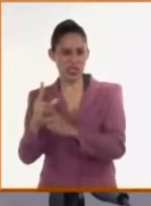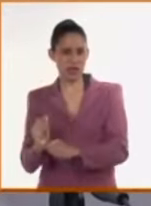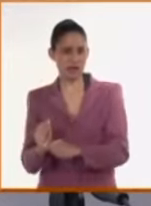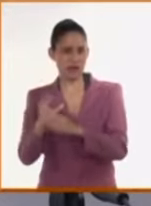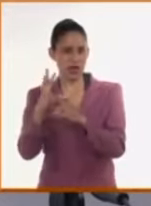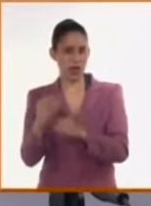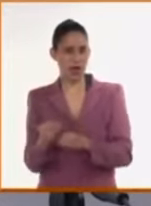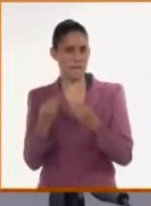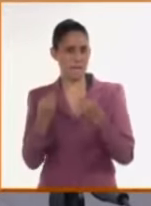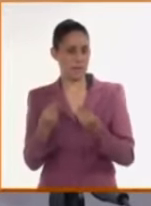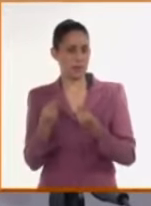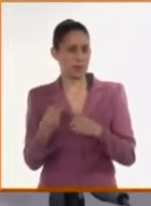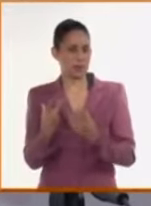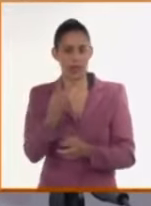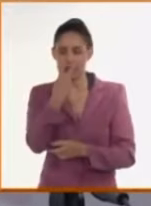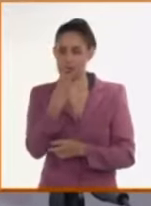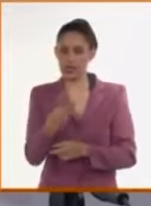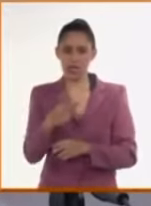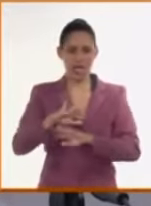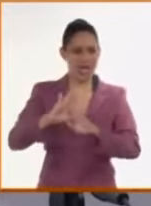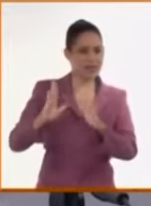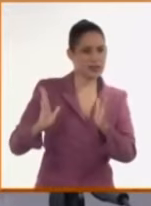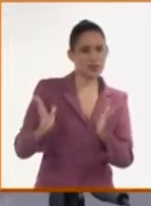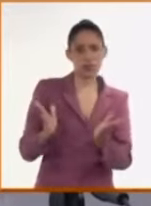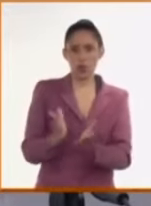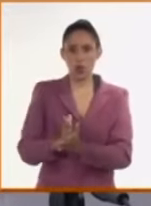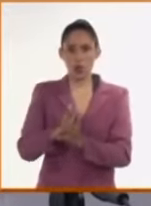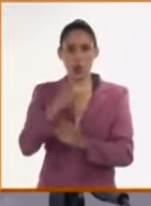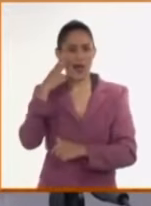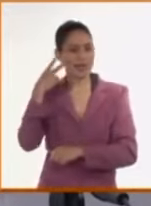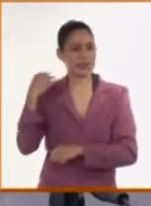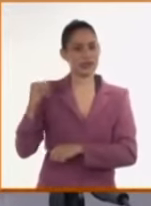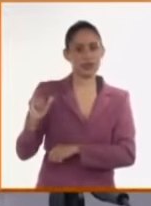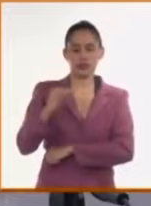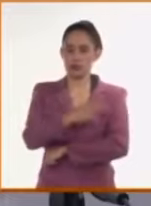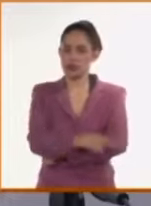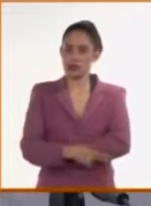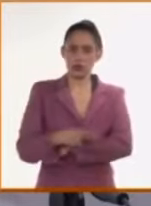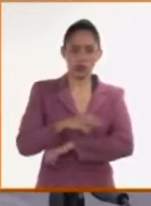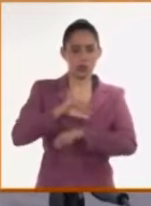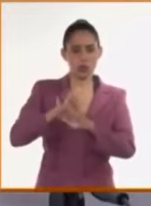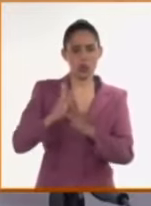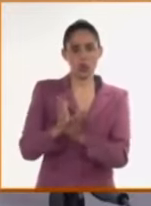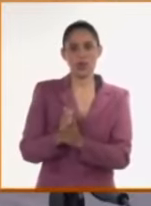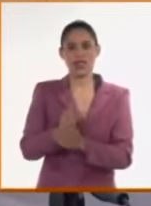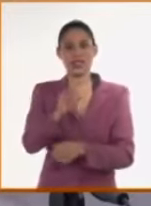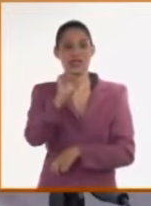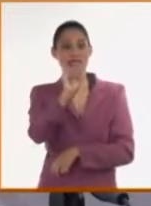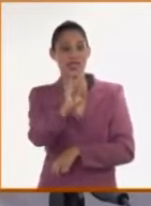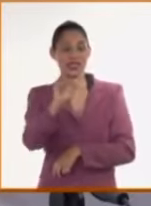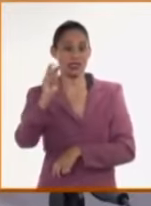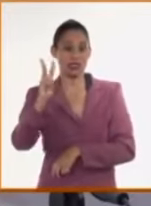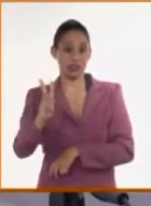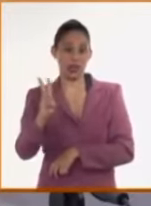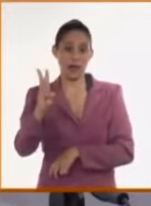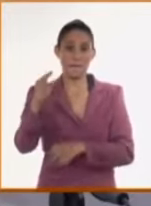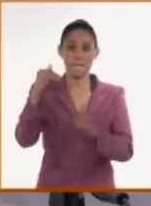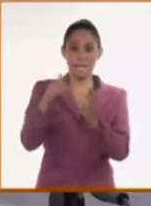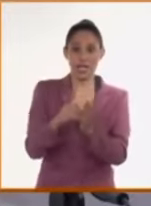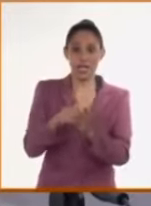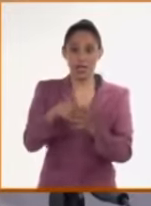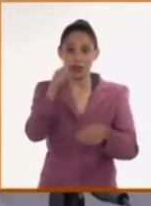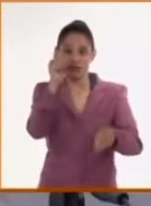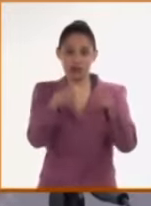haber atendido varias veces a toda la población de Haití. 73.000 operaciones